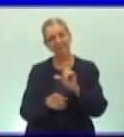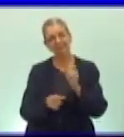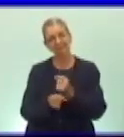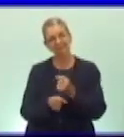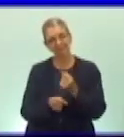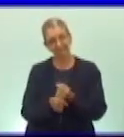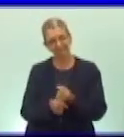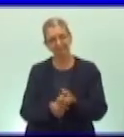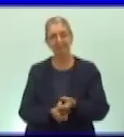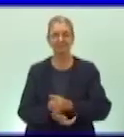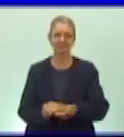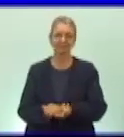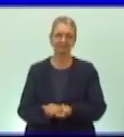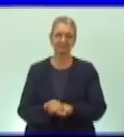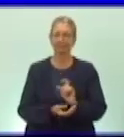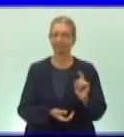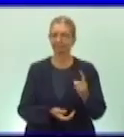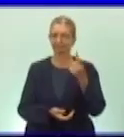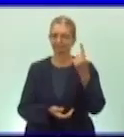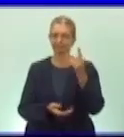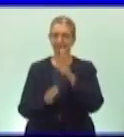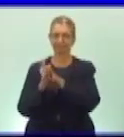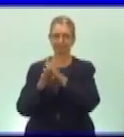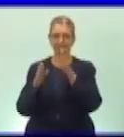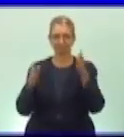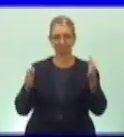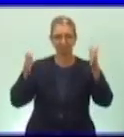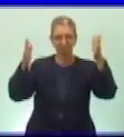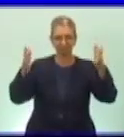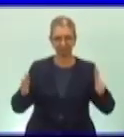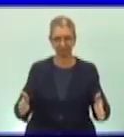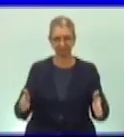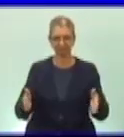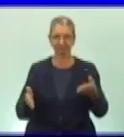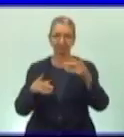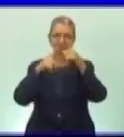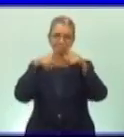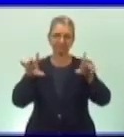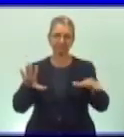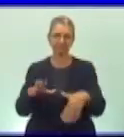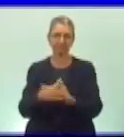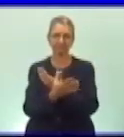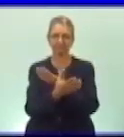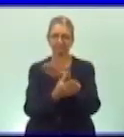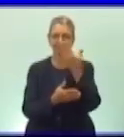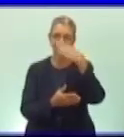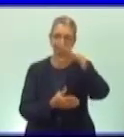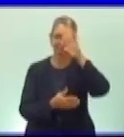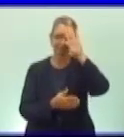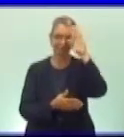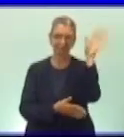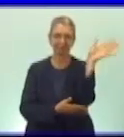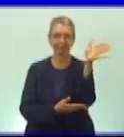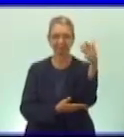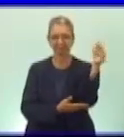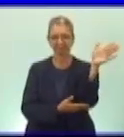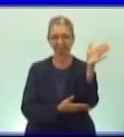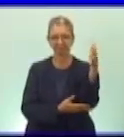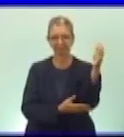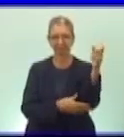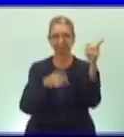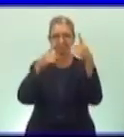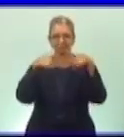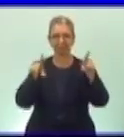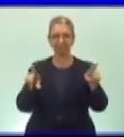la primera sección es dedicada a los símbolos de la patria la bandera de la estrella solitaria